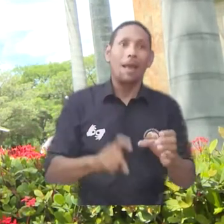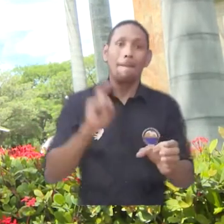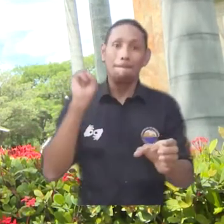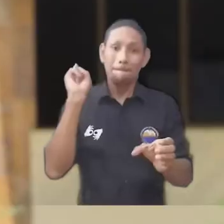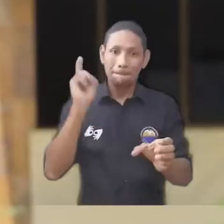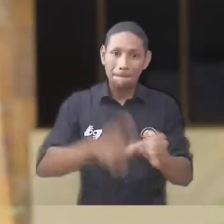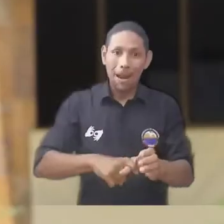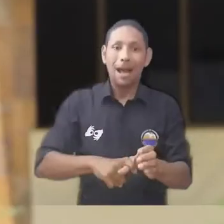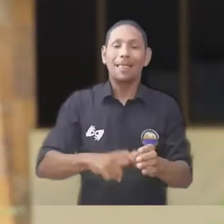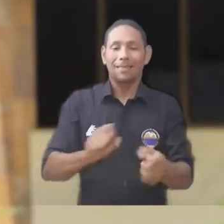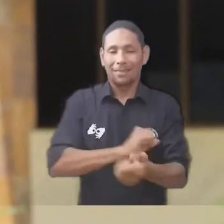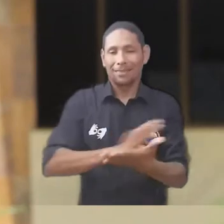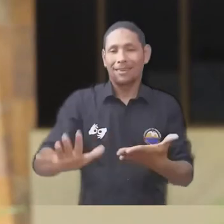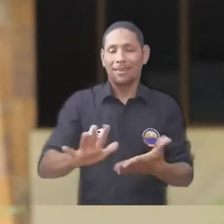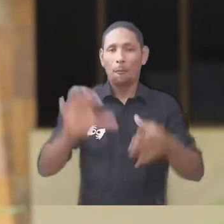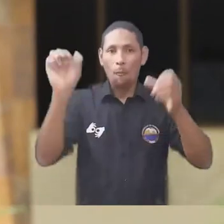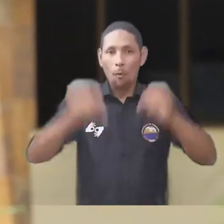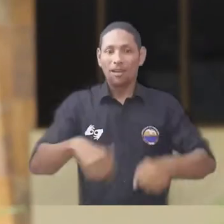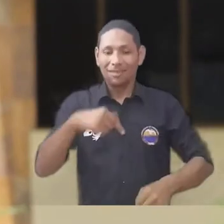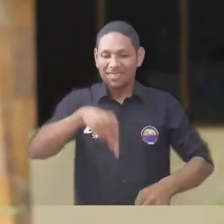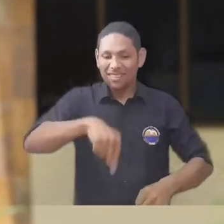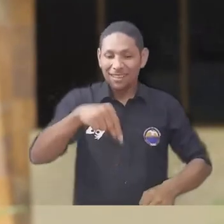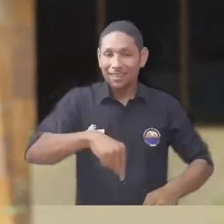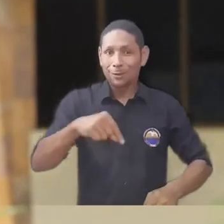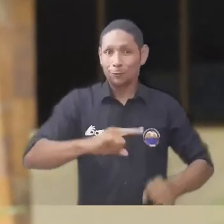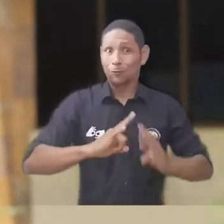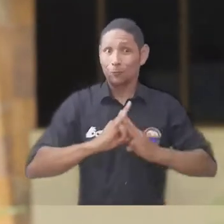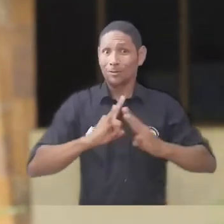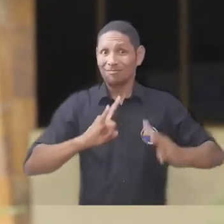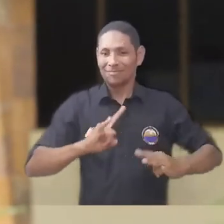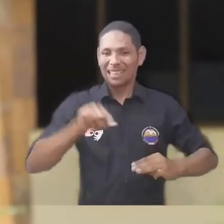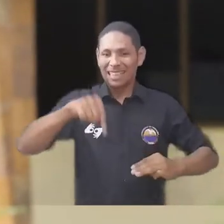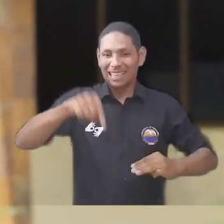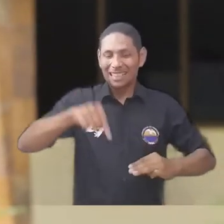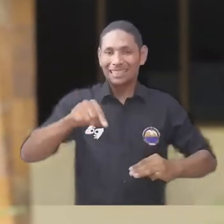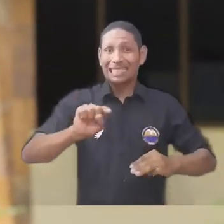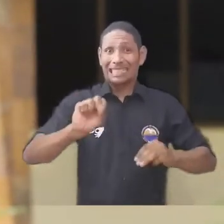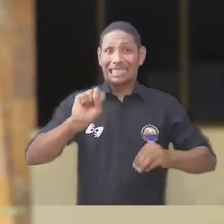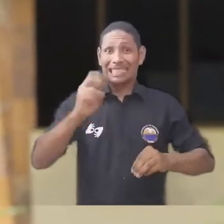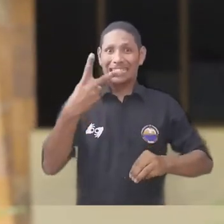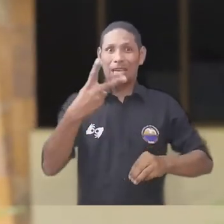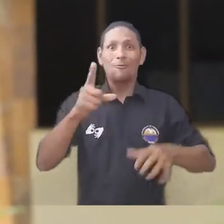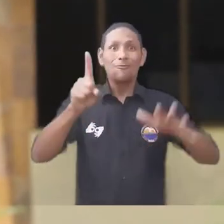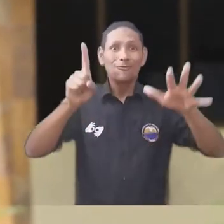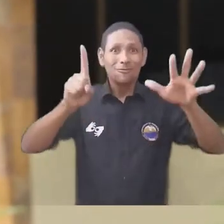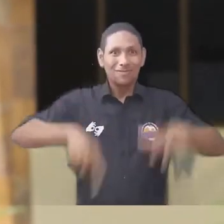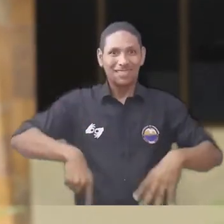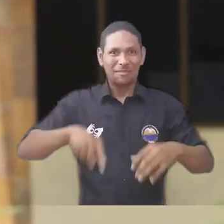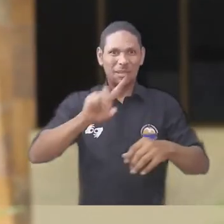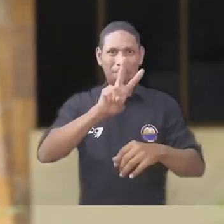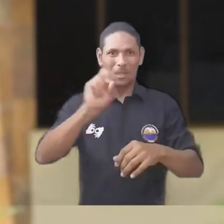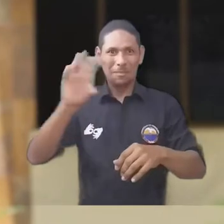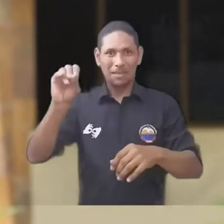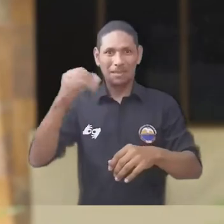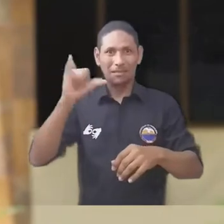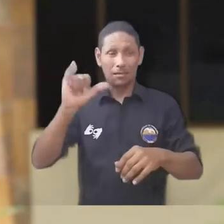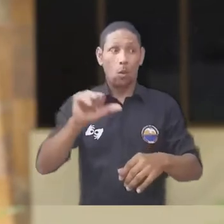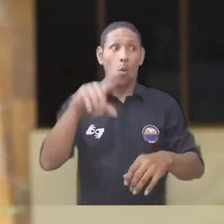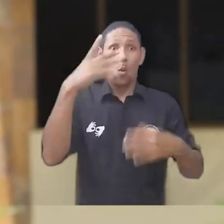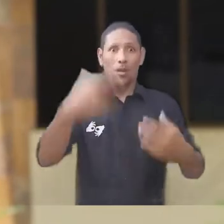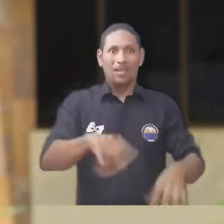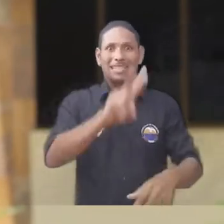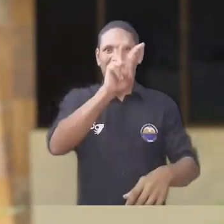económicos para las matrículas de los estudiantes de la Alma Mater en el presente periodo académico y que se suman a los $7,000 millones